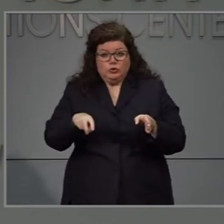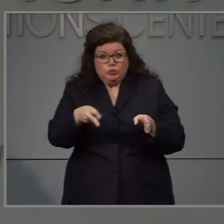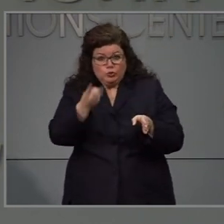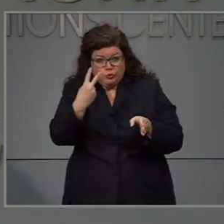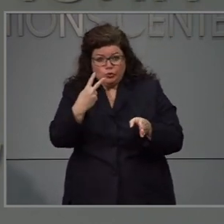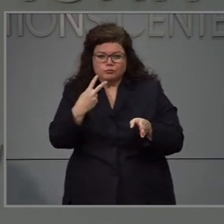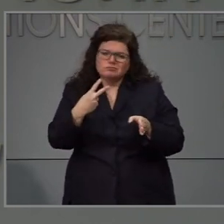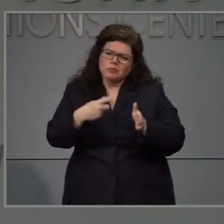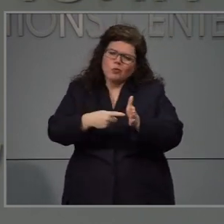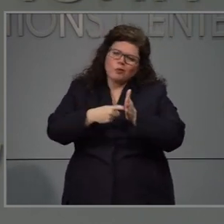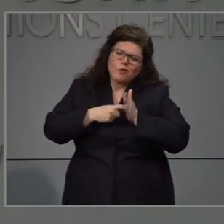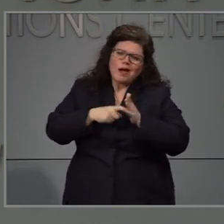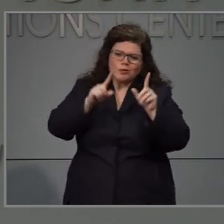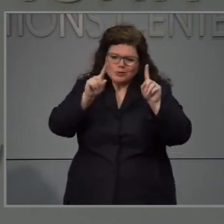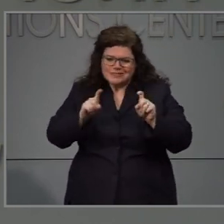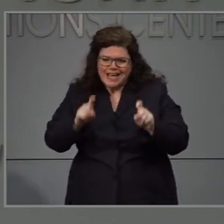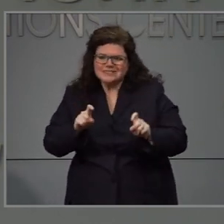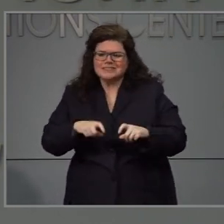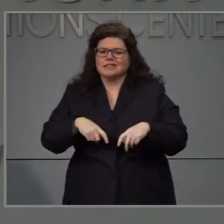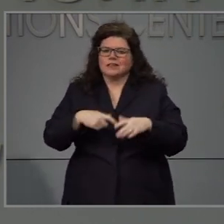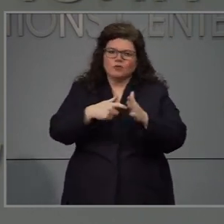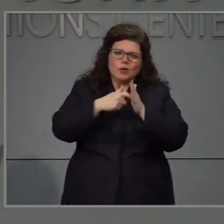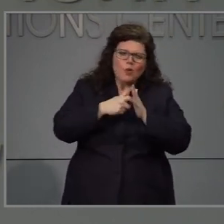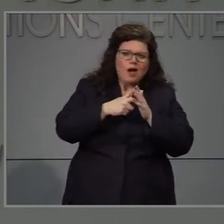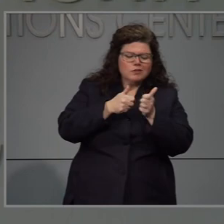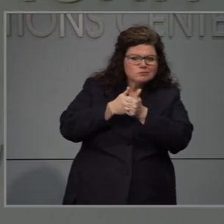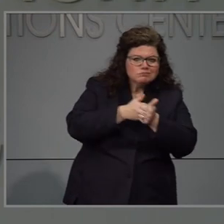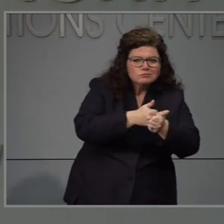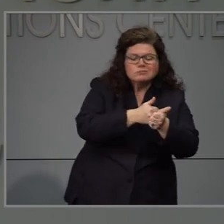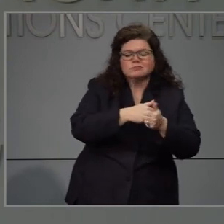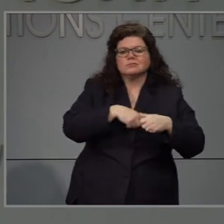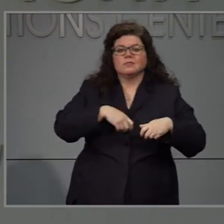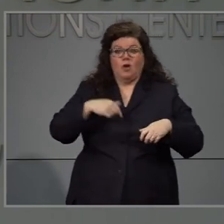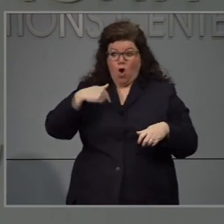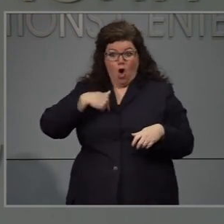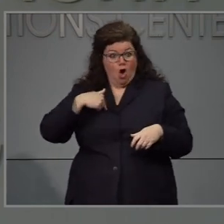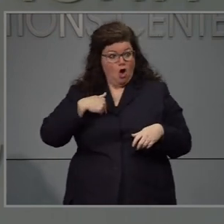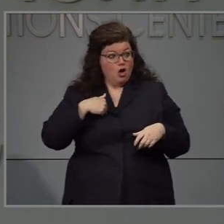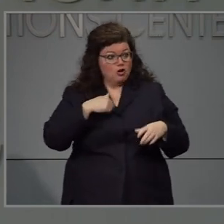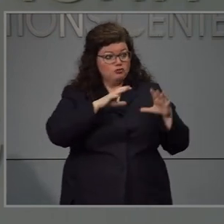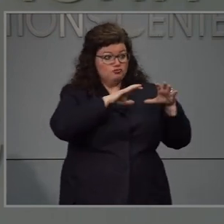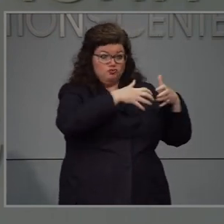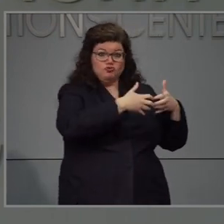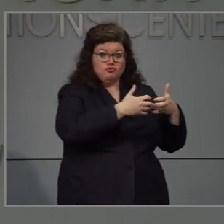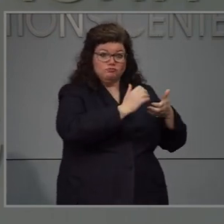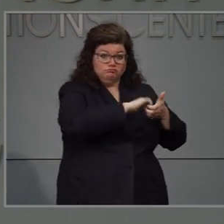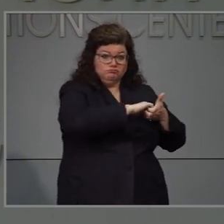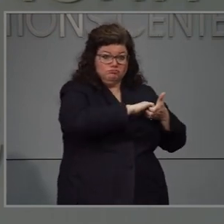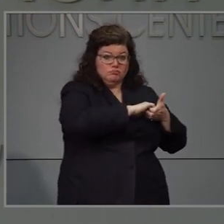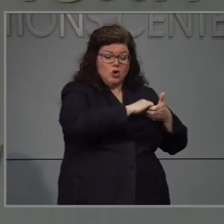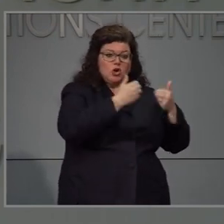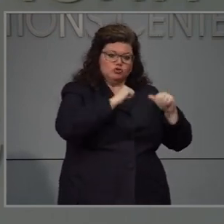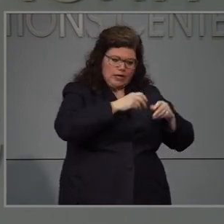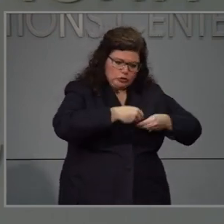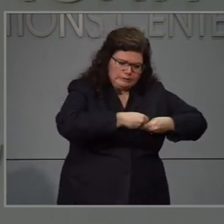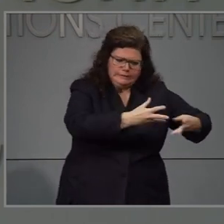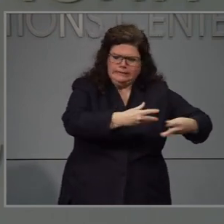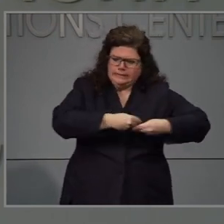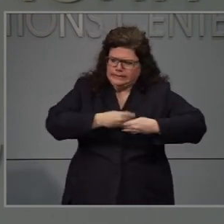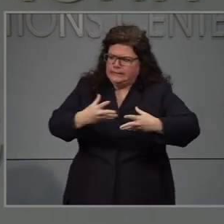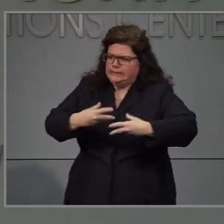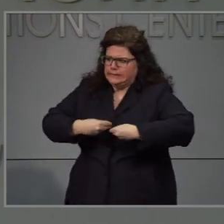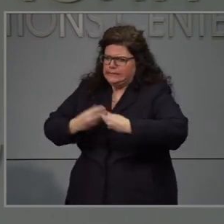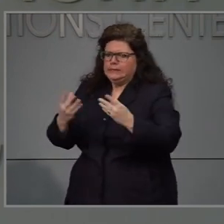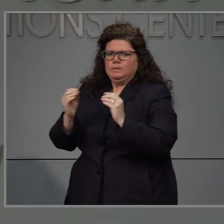pruebas y más rastreos. disponibles el al en nuestro equipo de pruebas está haciendo todo lo posible para aumentar